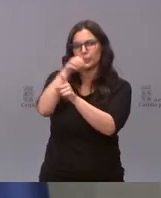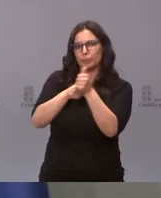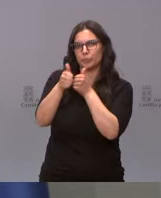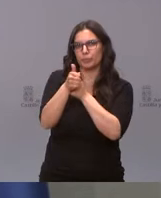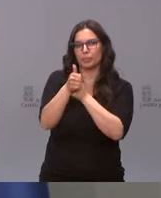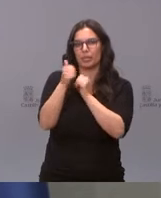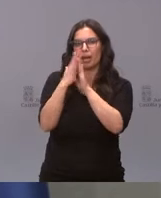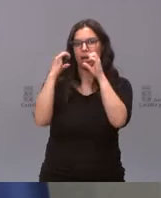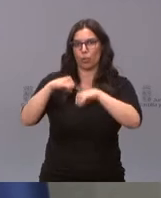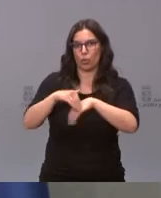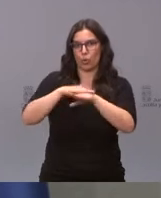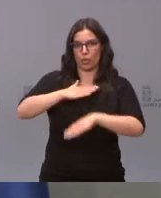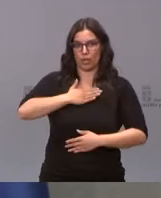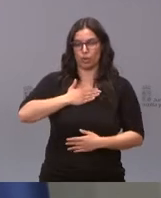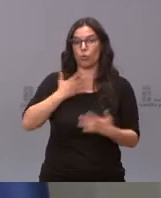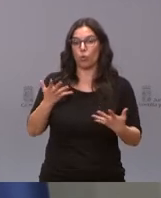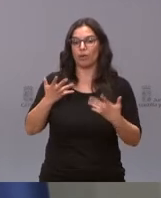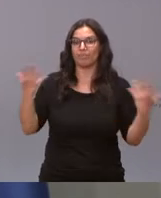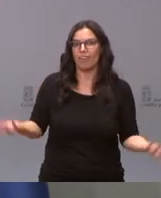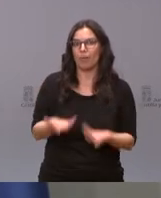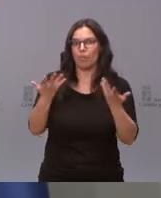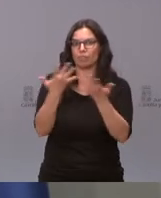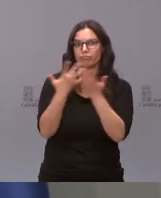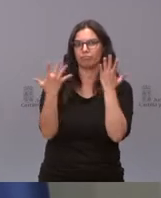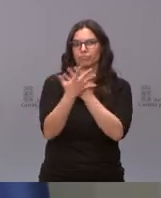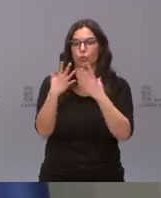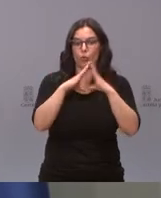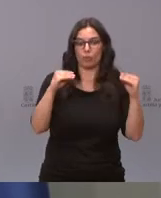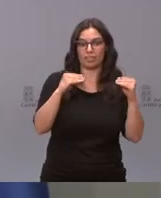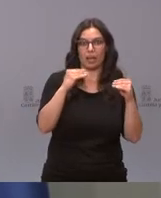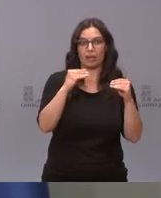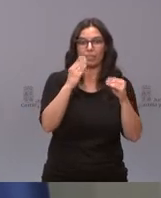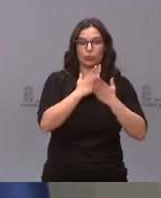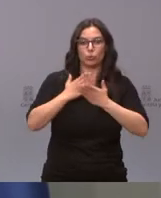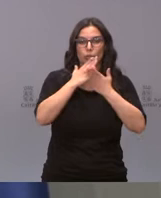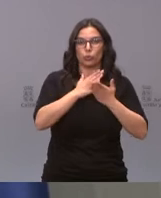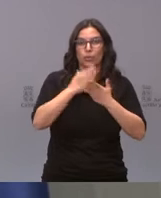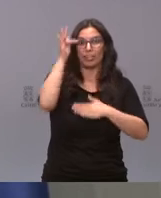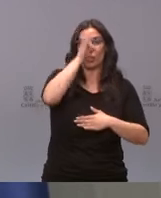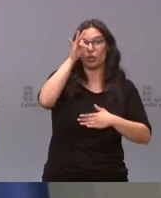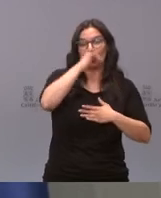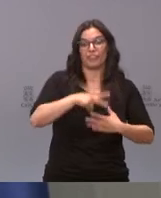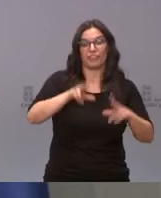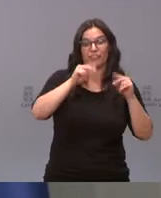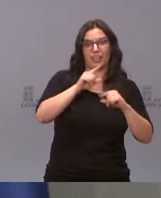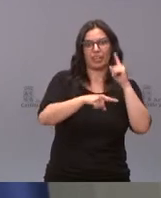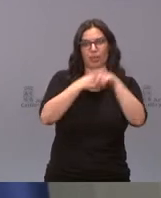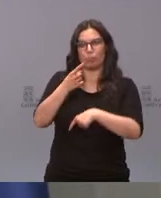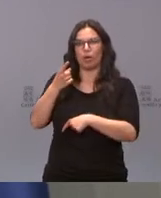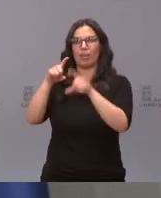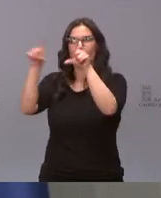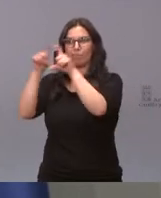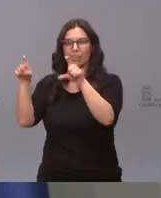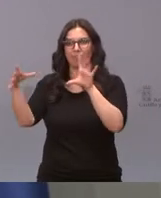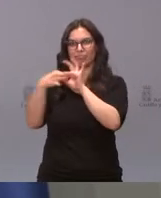en el acuerdo de gobierno, que es favorecer la transferencia de conocimiento entre nuestra universidad y nuestra